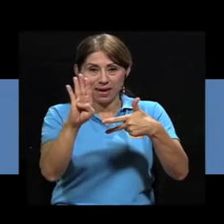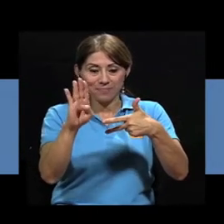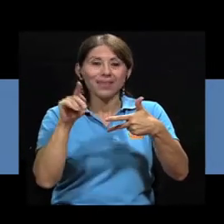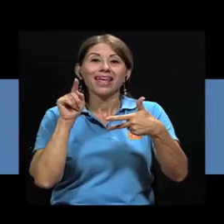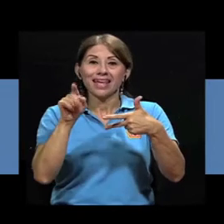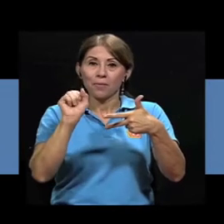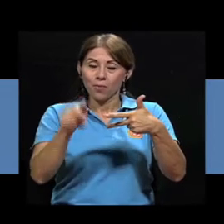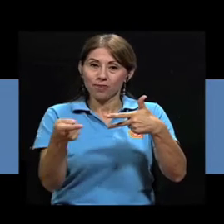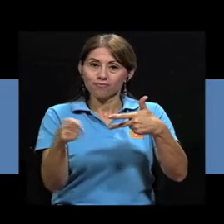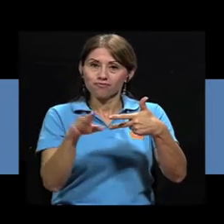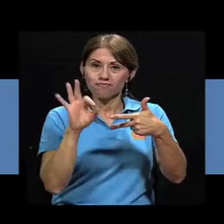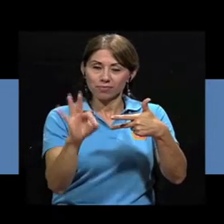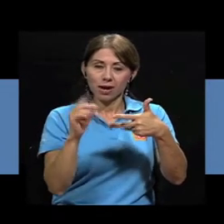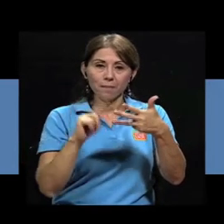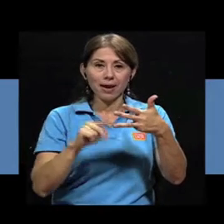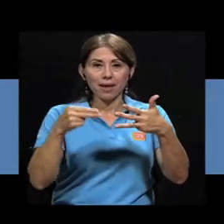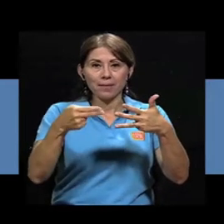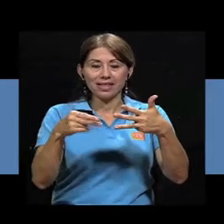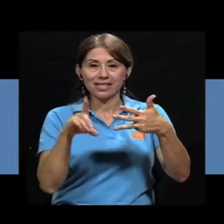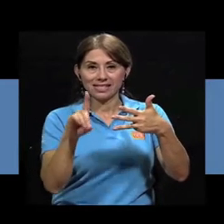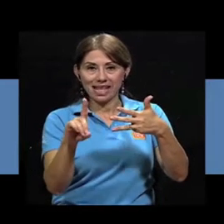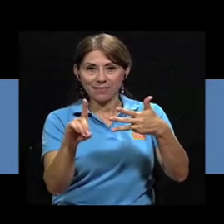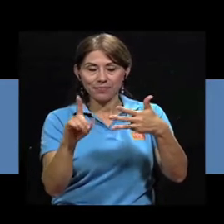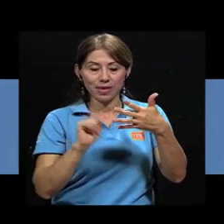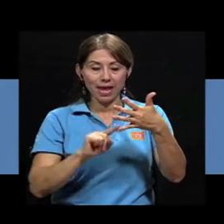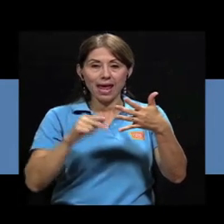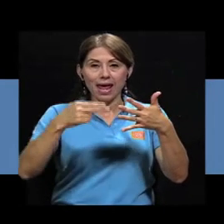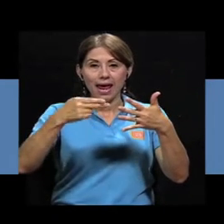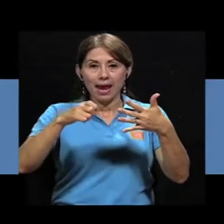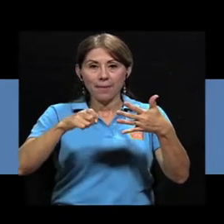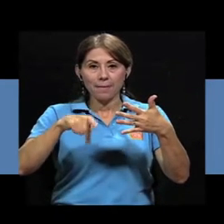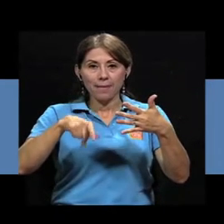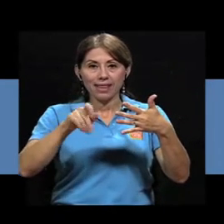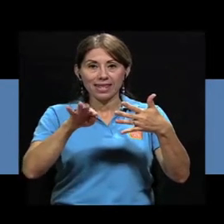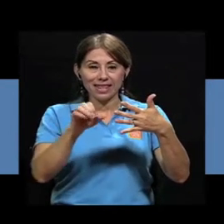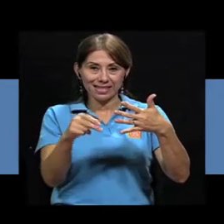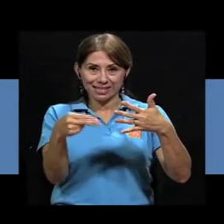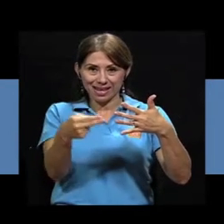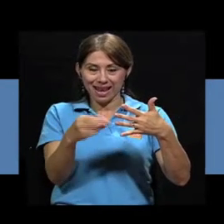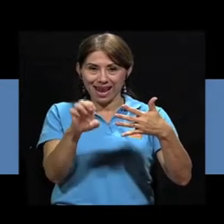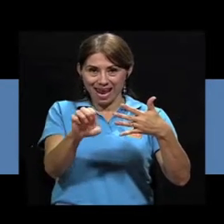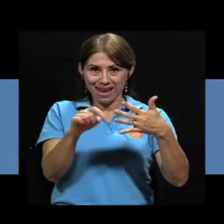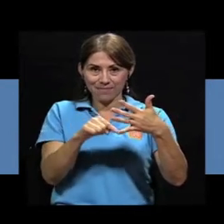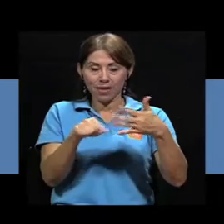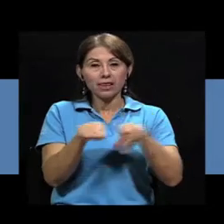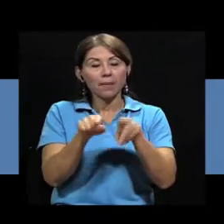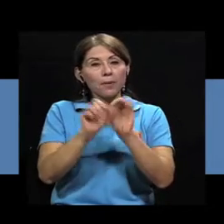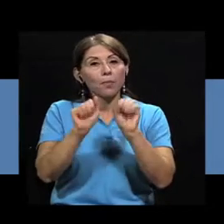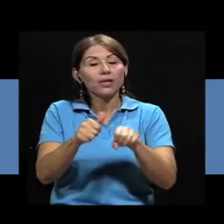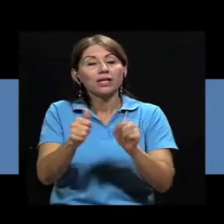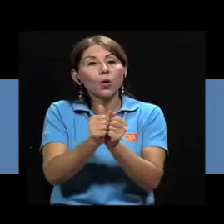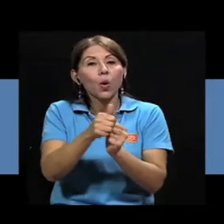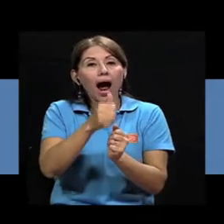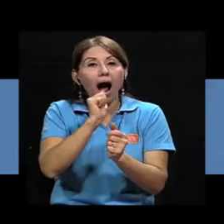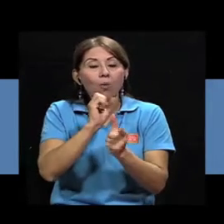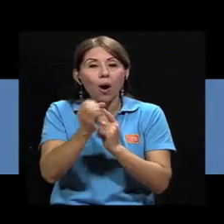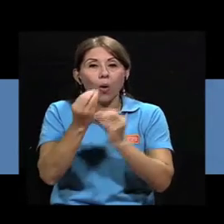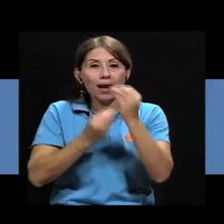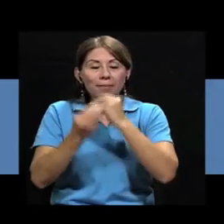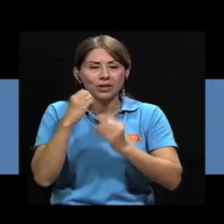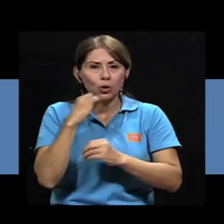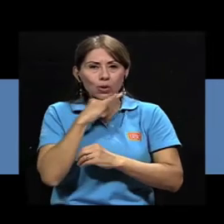por el virus de hepatitis D. El virus de la hepatitis E también se transmite por el consumo de agua o alimentos